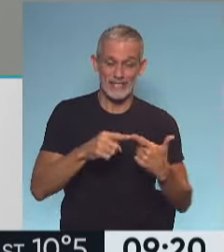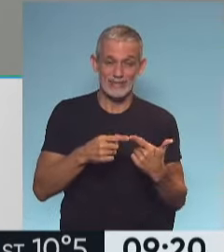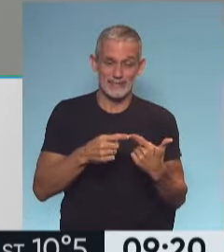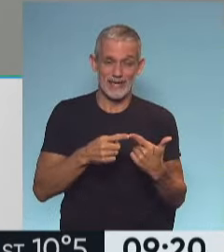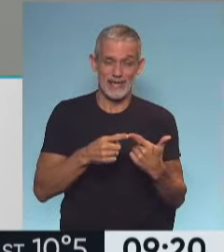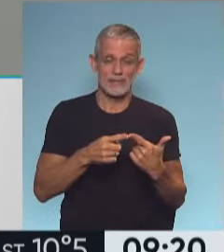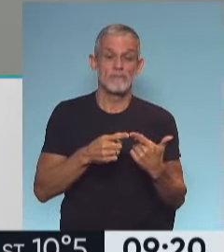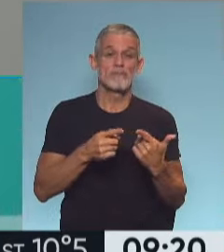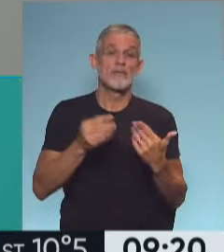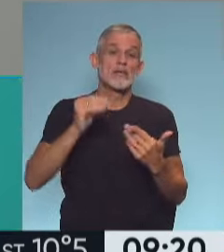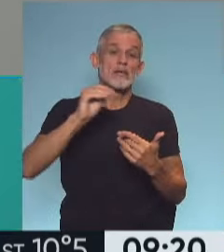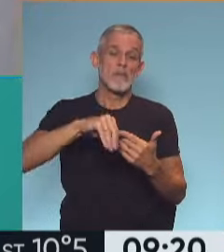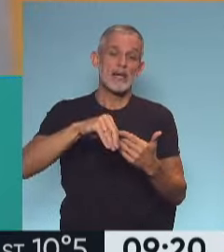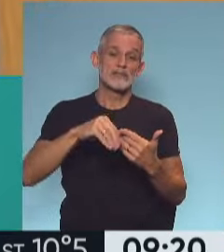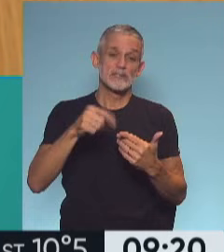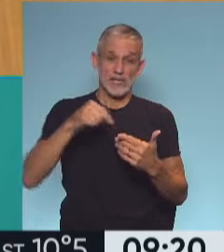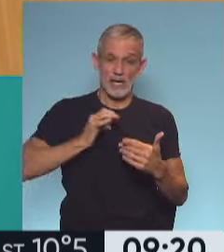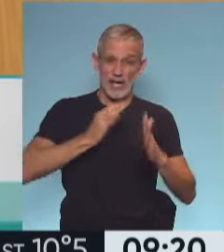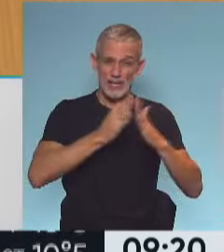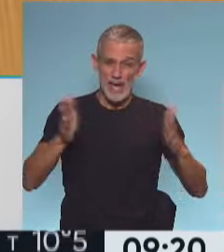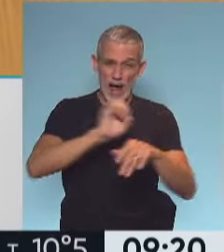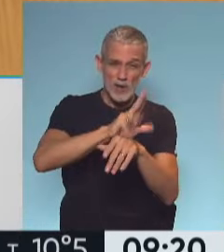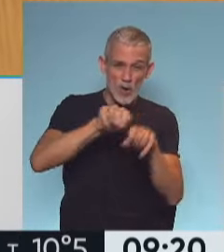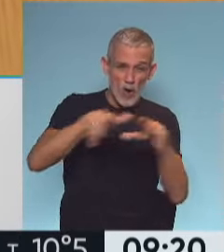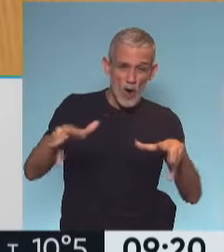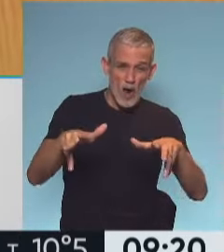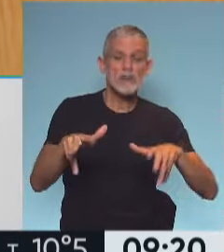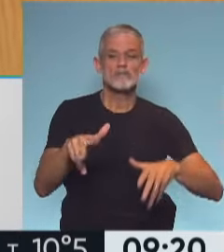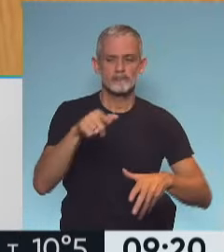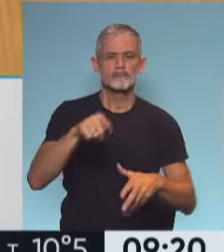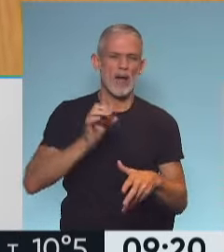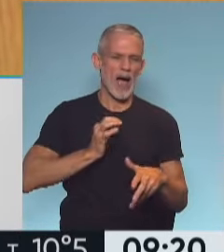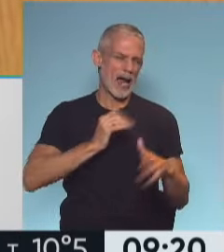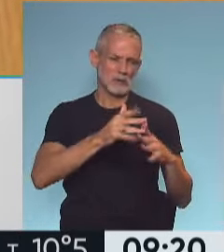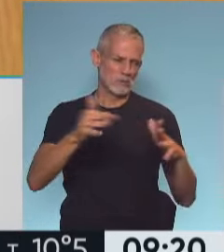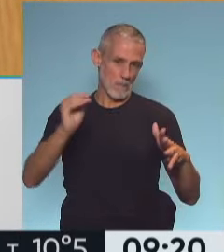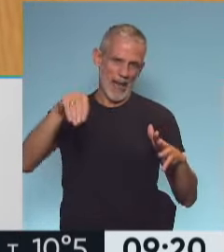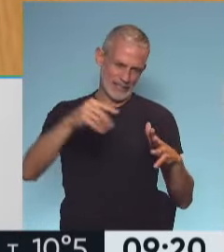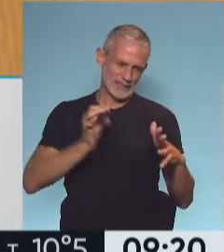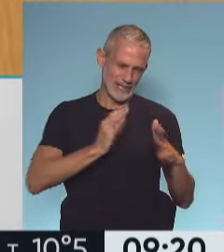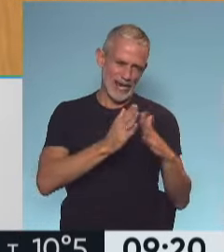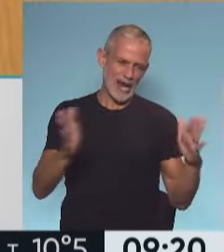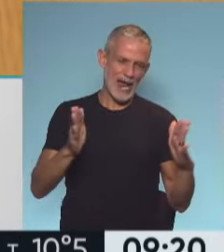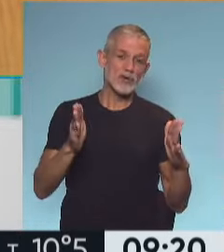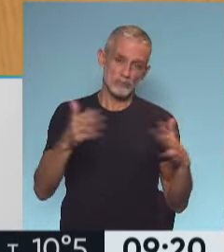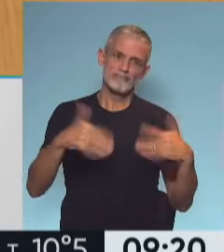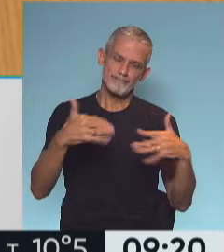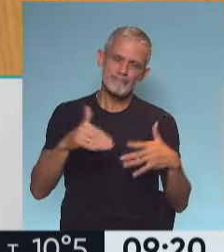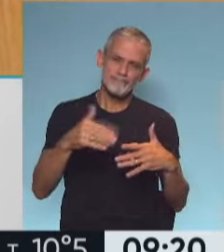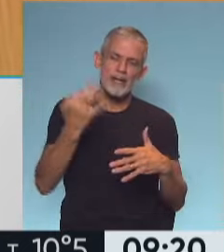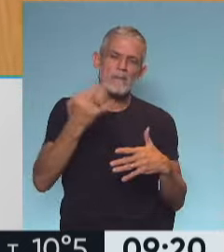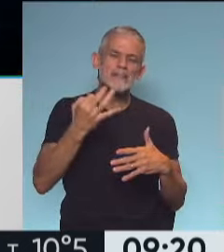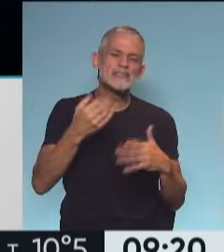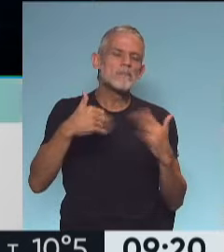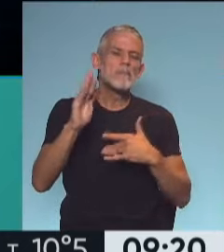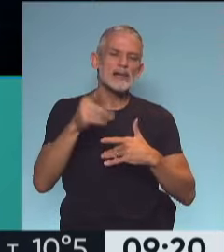influyente. Pero sí, en este año de pandemia ha sido, año y pico que llevamos ya casi, ha sido bastante, bastante peculiar en cuanto a